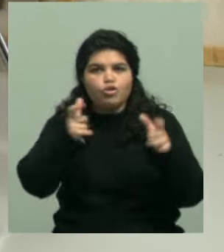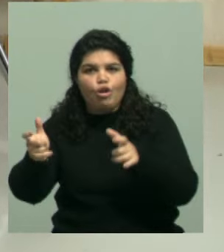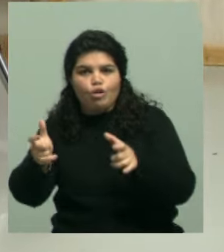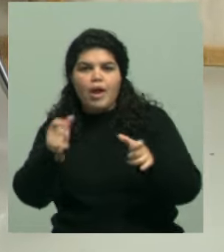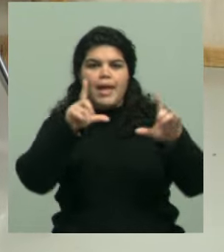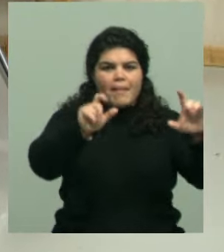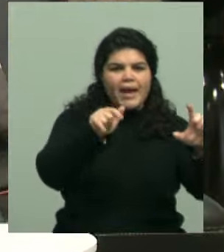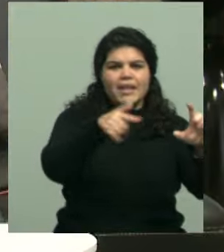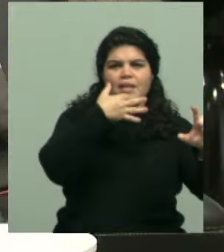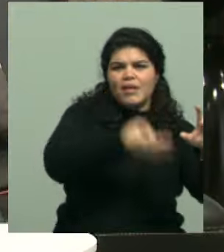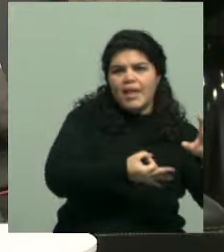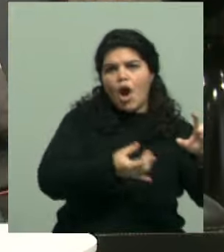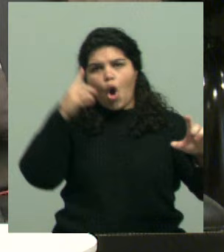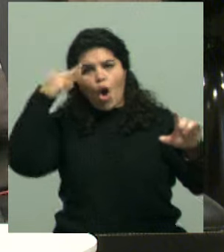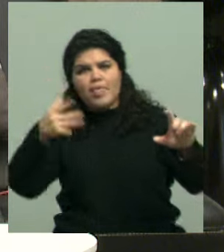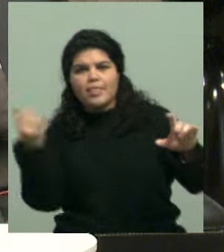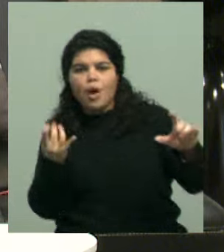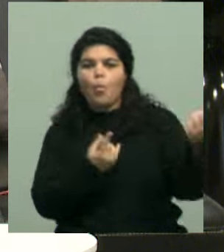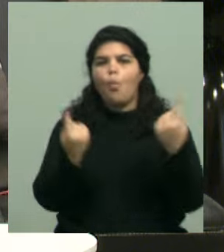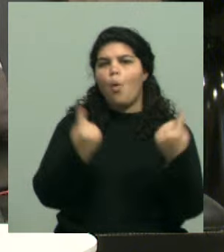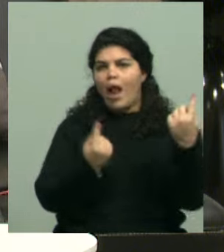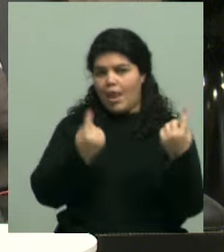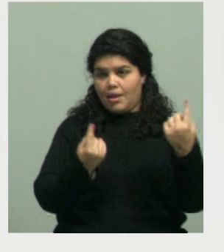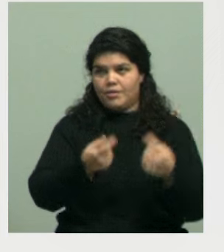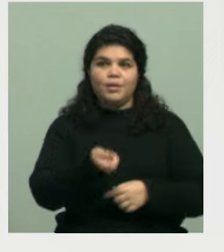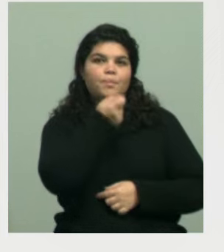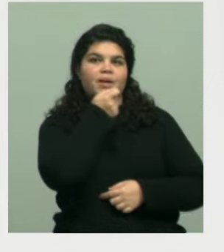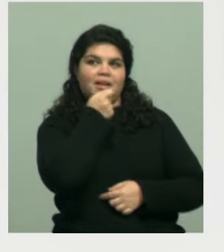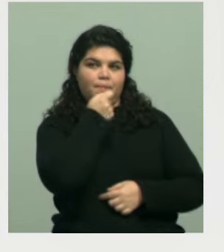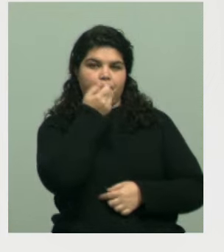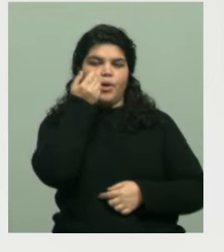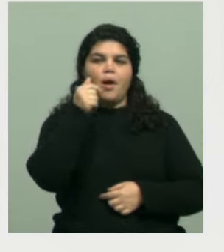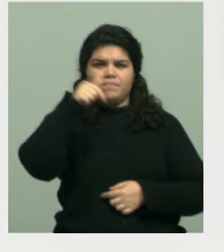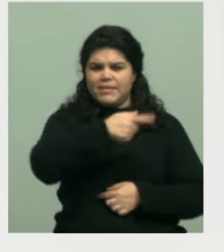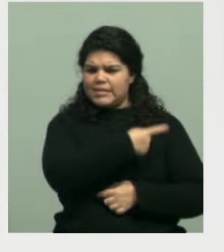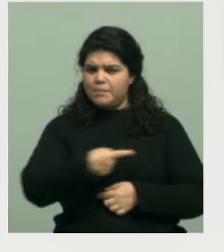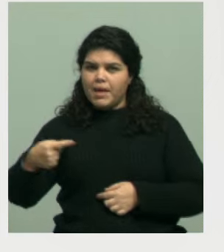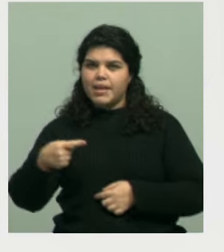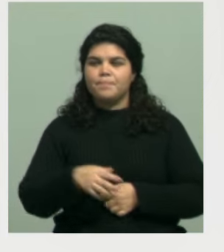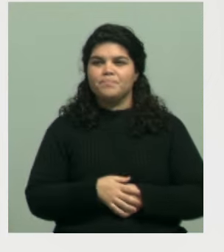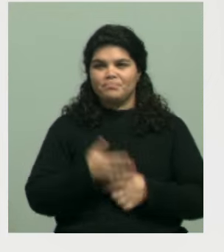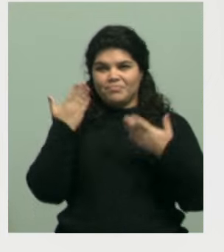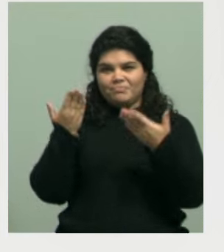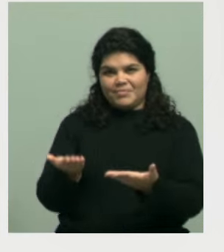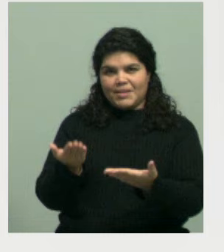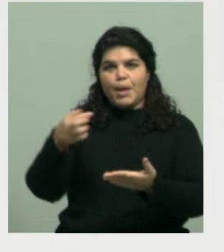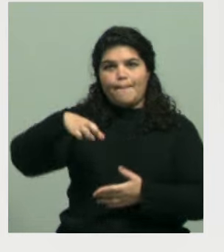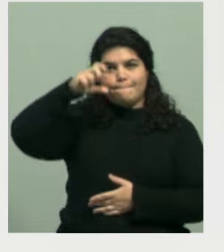o no. Por ejemplo, esta semana fue tendencia la imagen de peso pluma. Seguramente estemos viendo en pantalla.